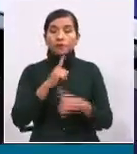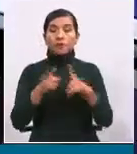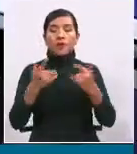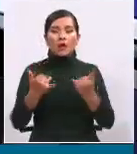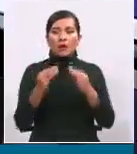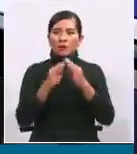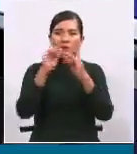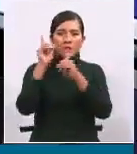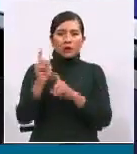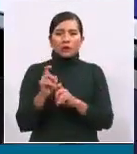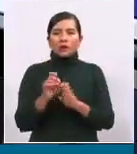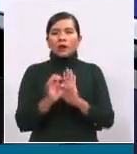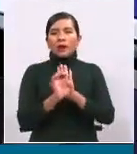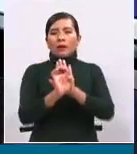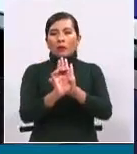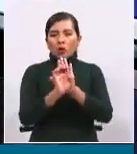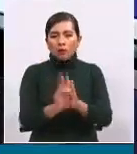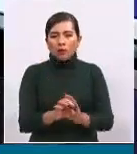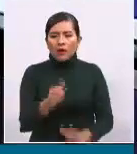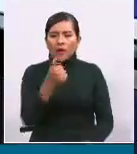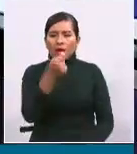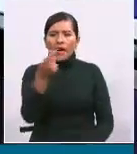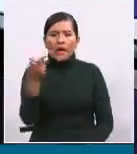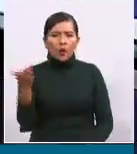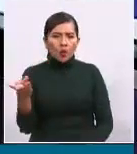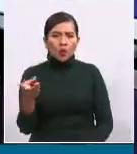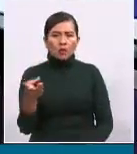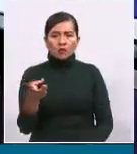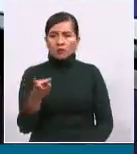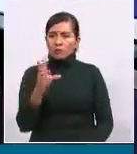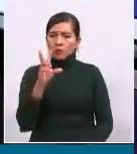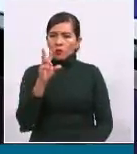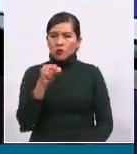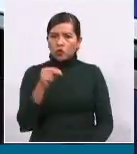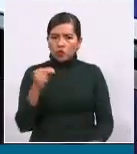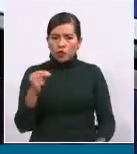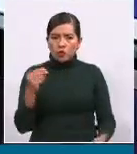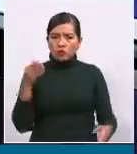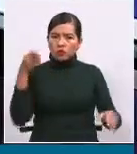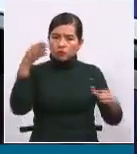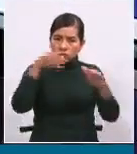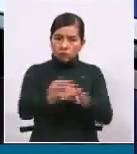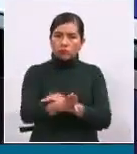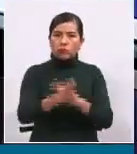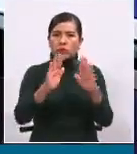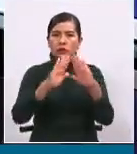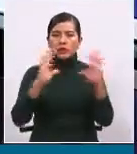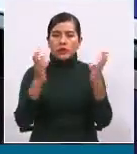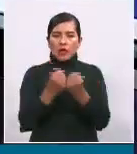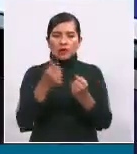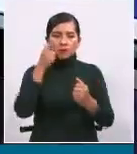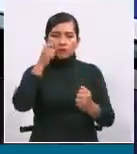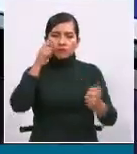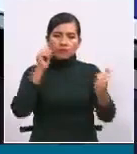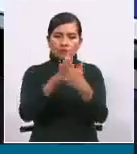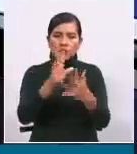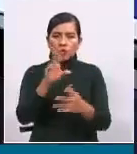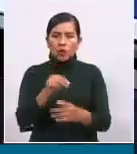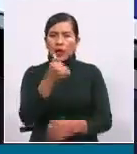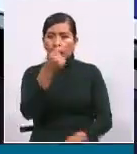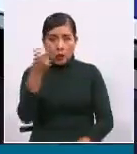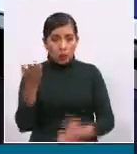en qué casos, viceministro, no volverían a clases presenciales? Hay algunas situaciones